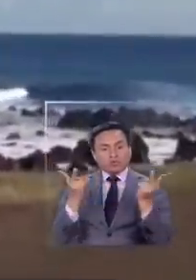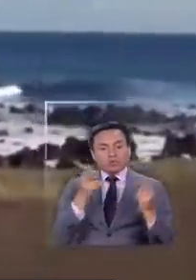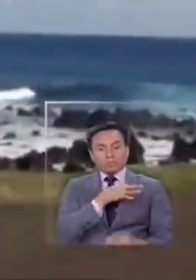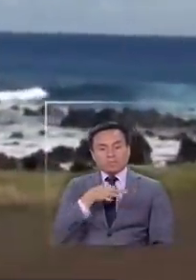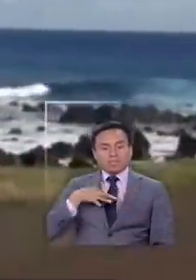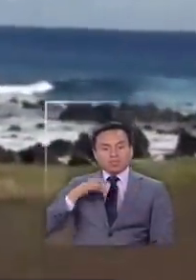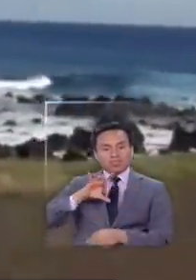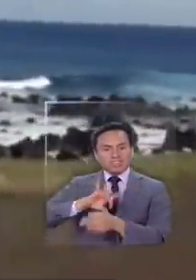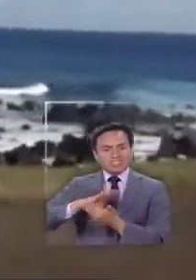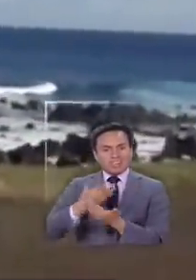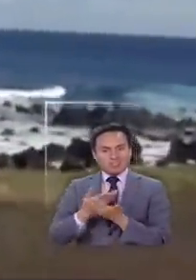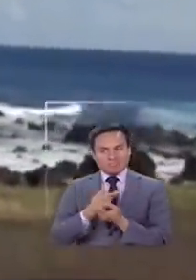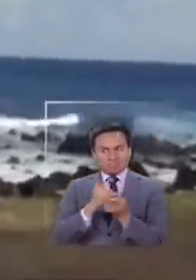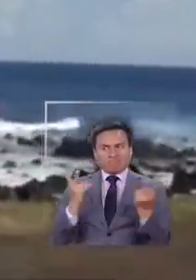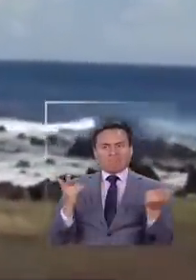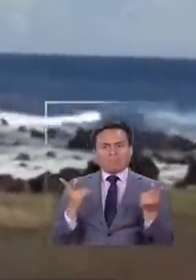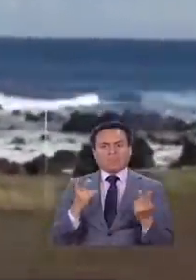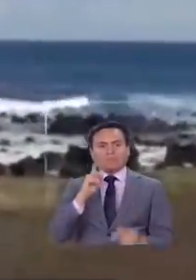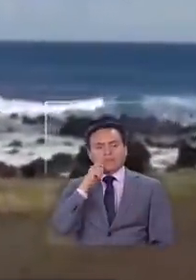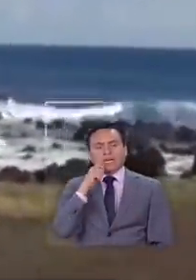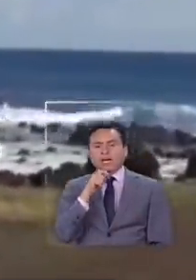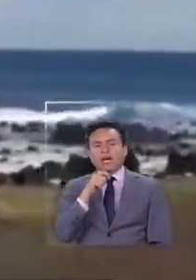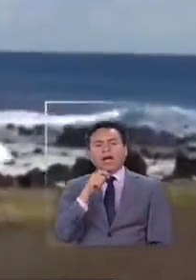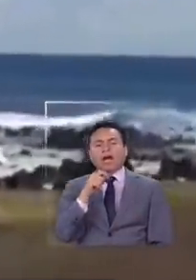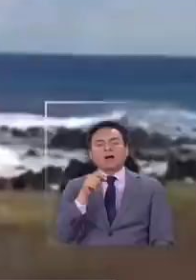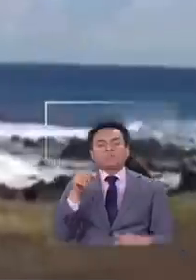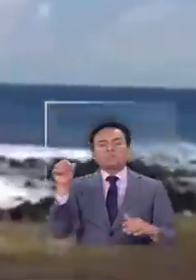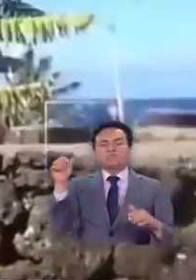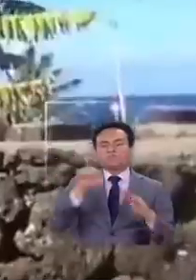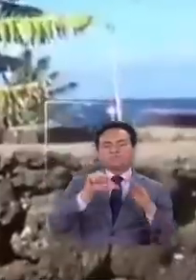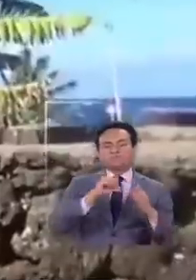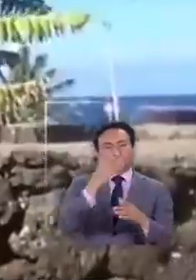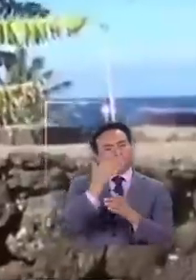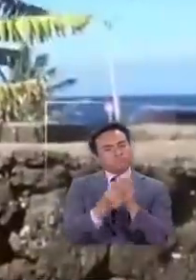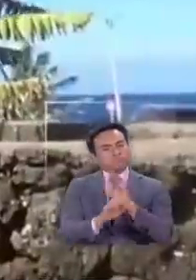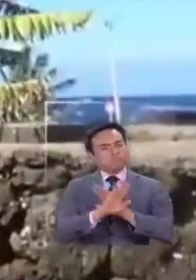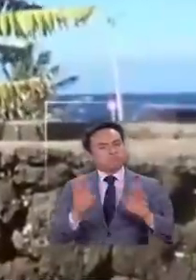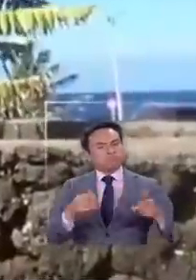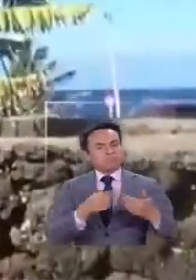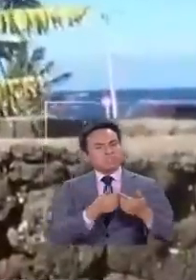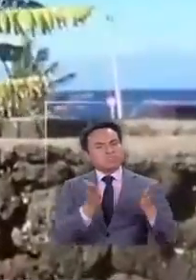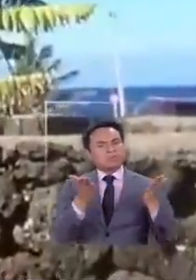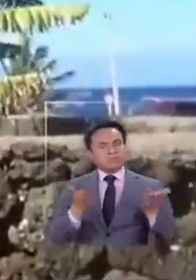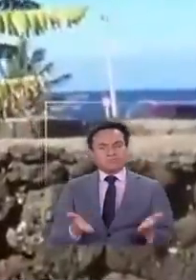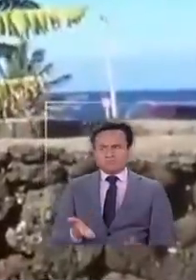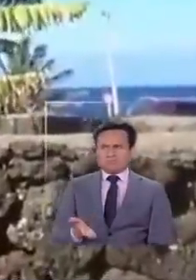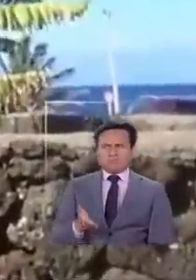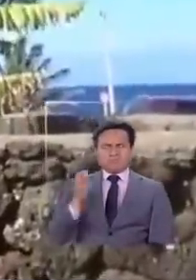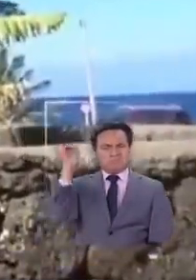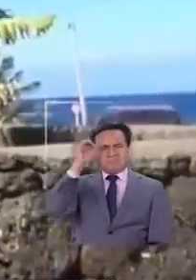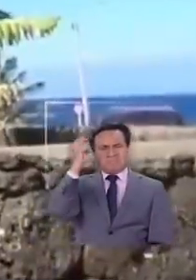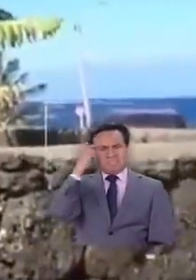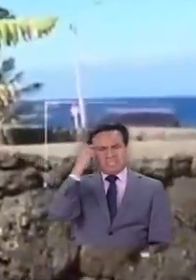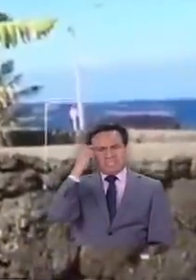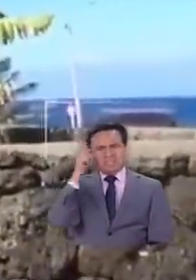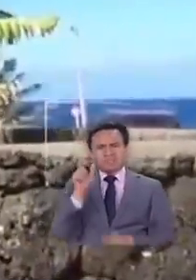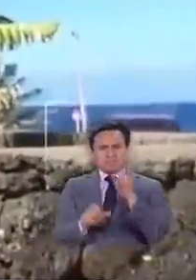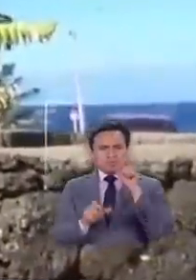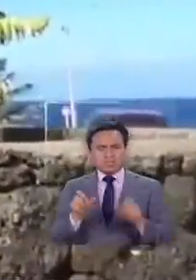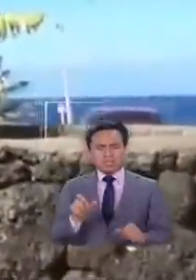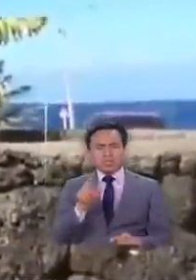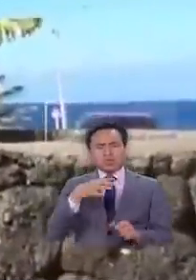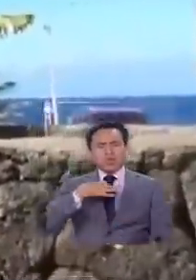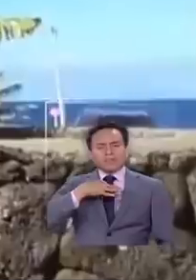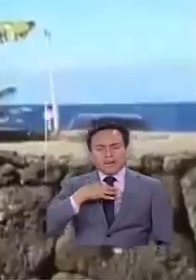ministro de salud de que se levantaba la cuarentena en Arapanui No nos parece como ciudadanos como